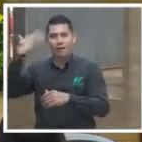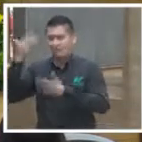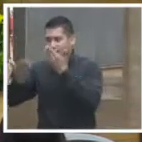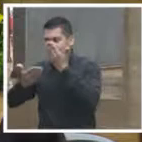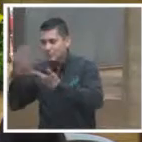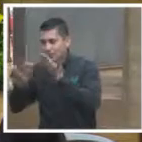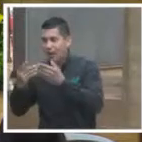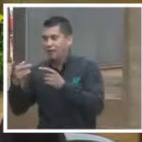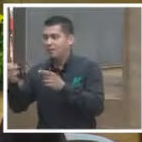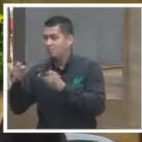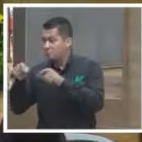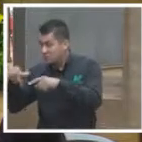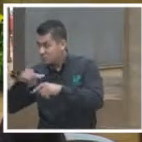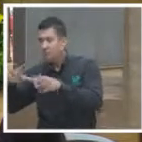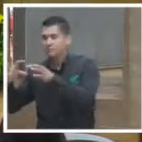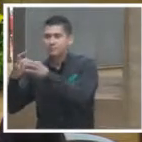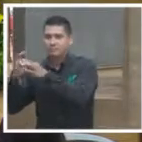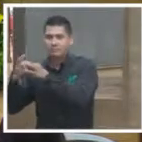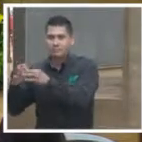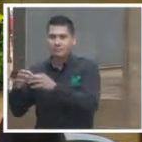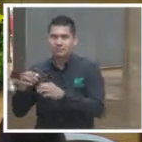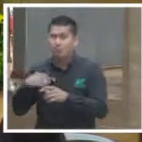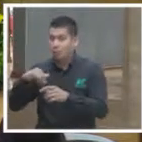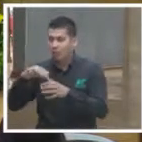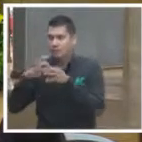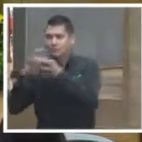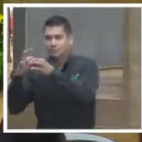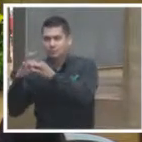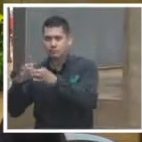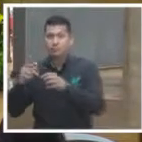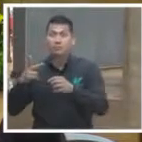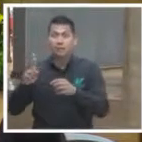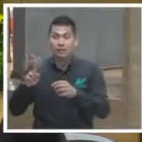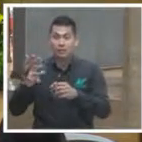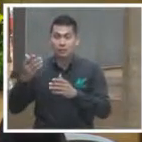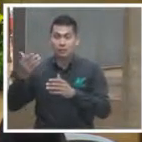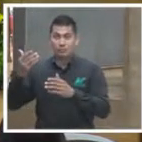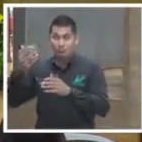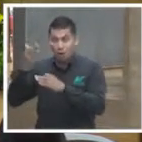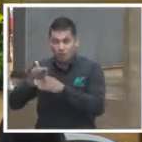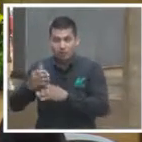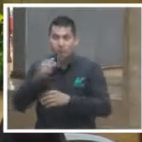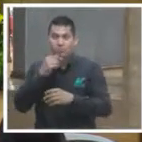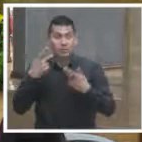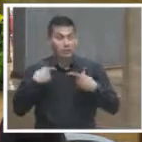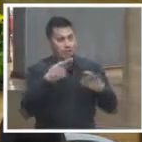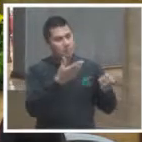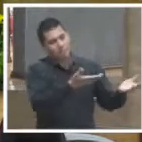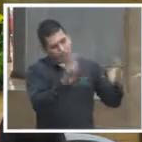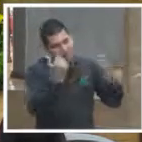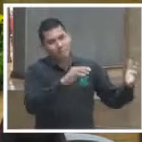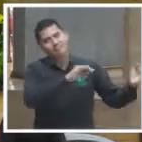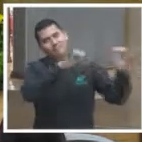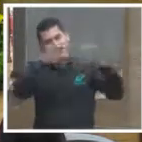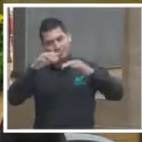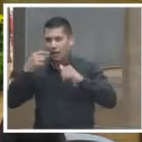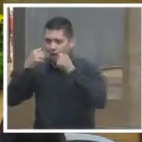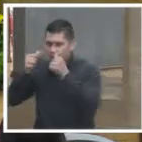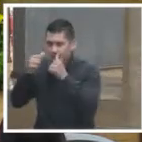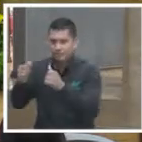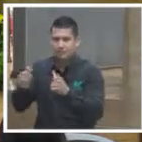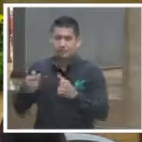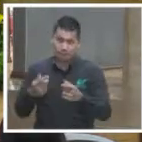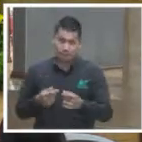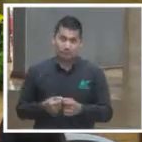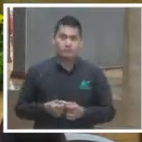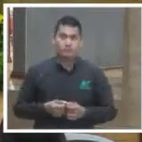periodistas, pero no se ha logrado involucrar a la ciudadanía. Y yo les aseguro que hoy hay muchísimos